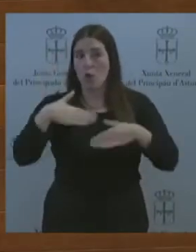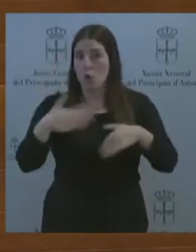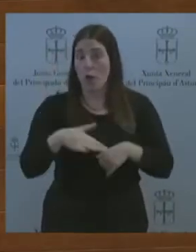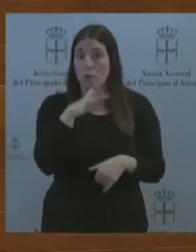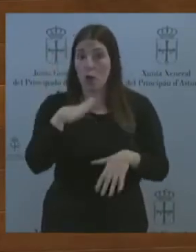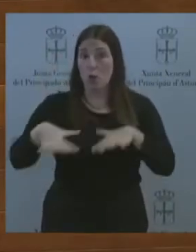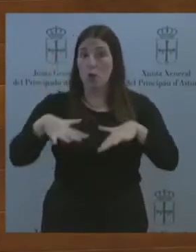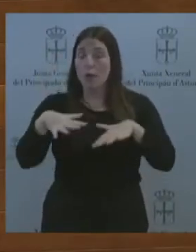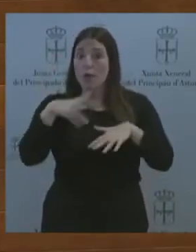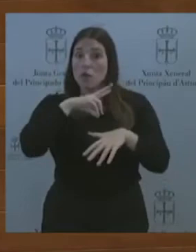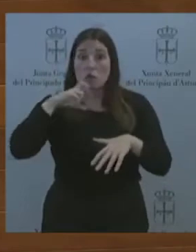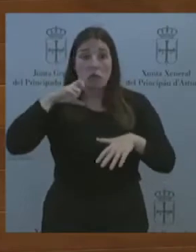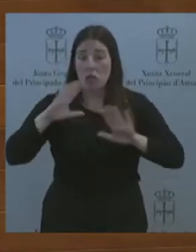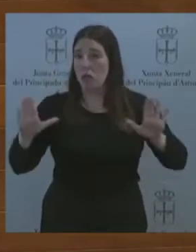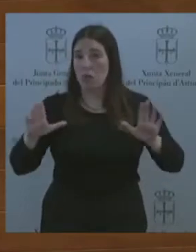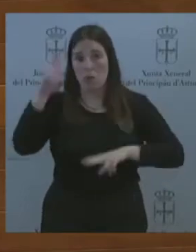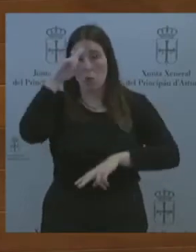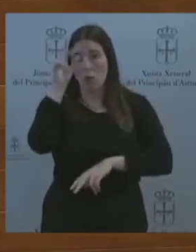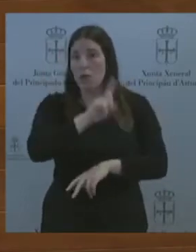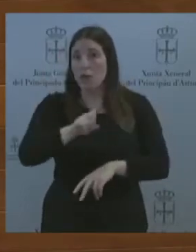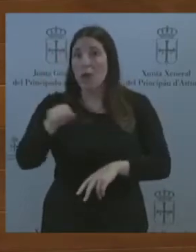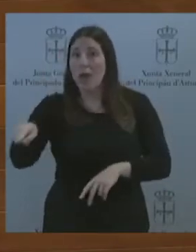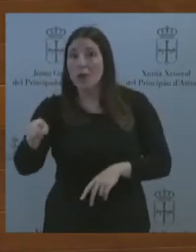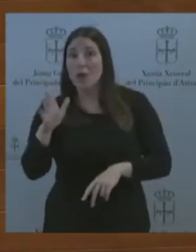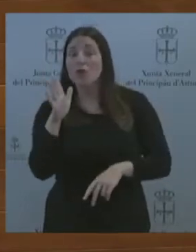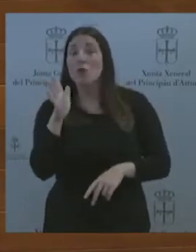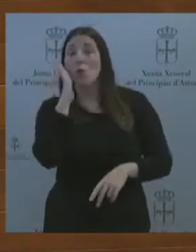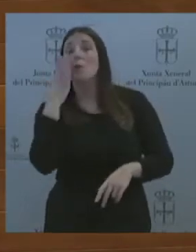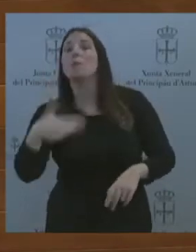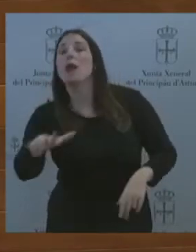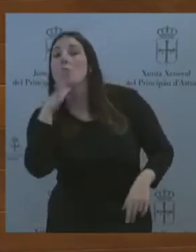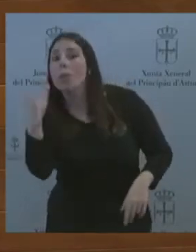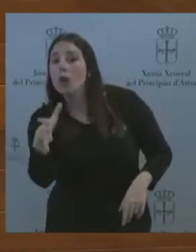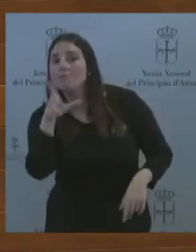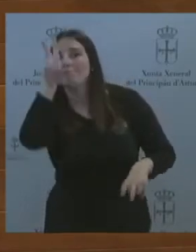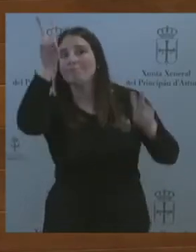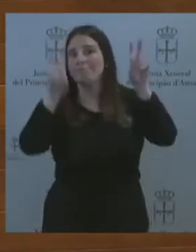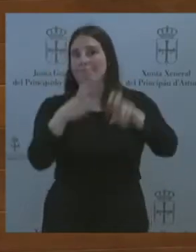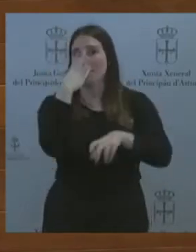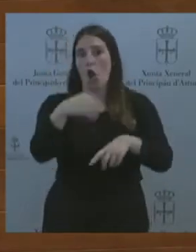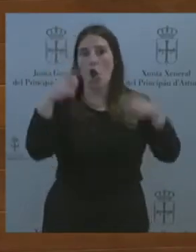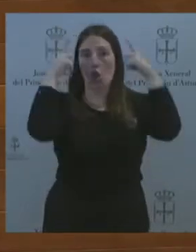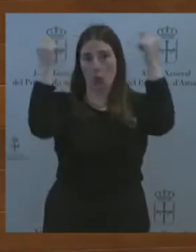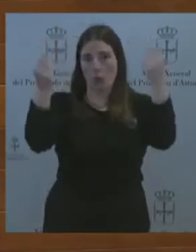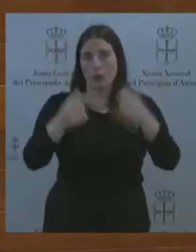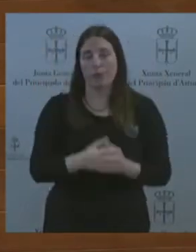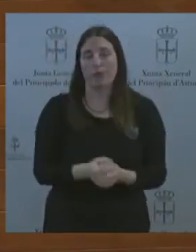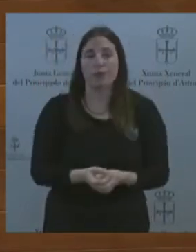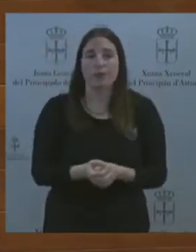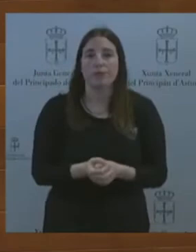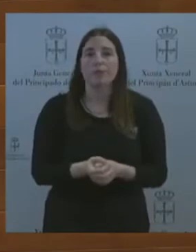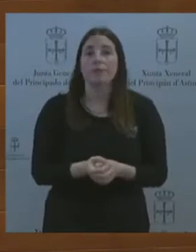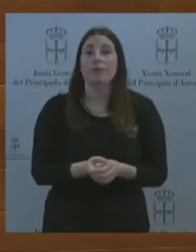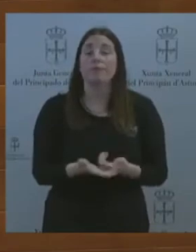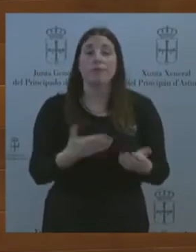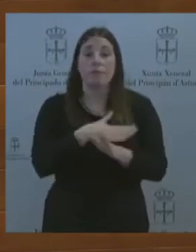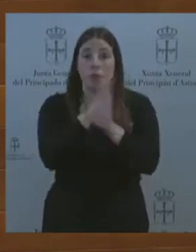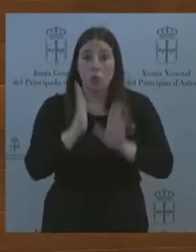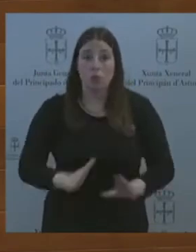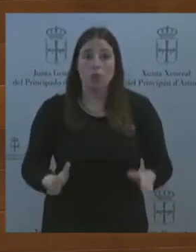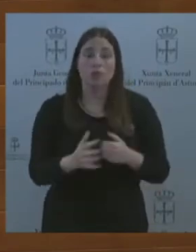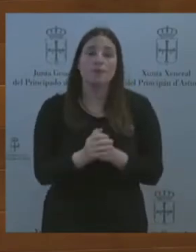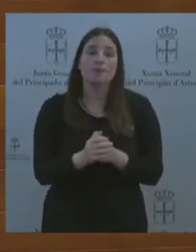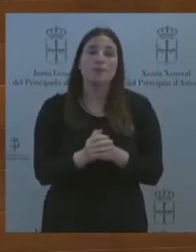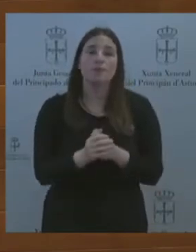el sueño, señoría, son los ataques de lobo a su ganadería. Y termino. Y termino. Seis minutos me quedan